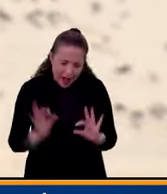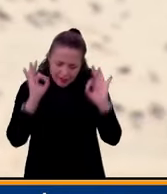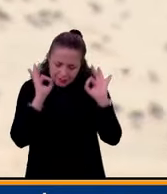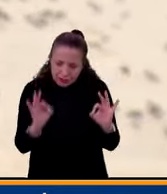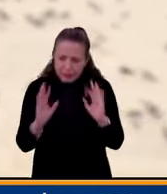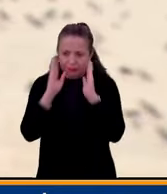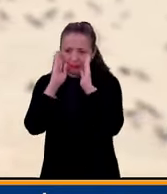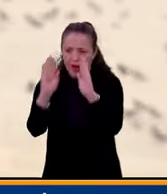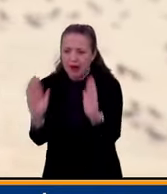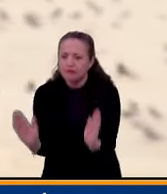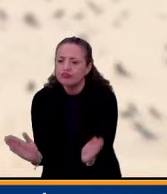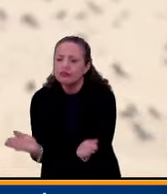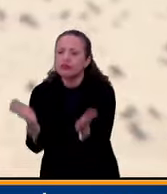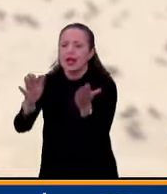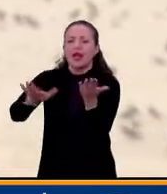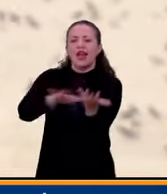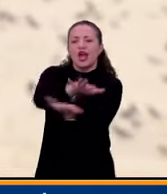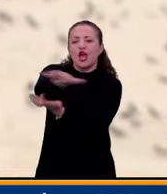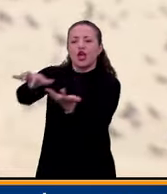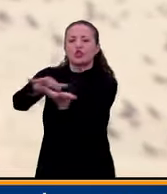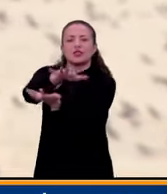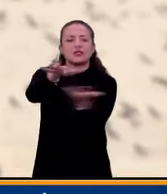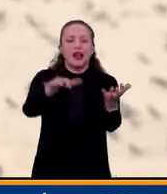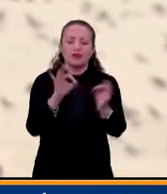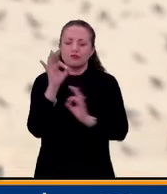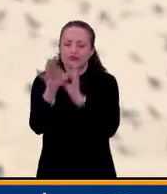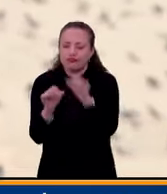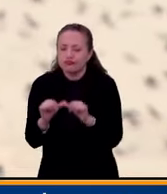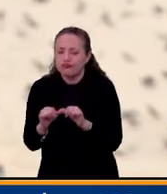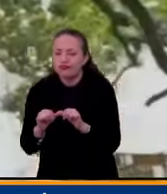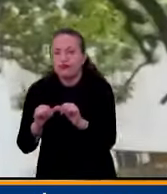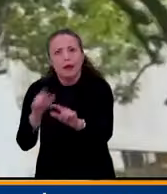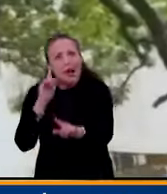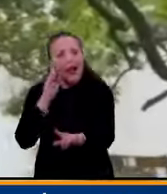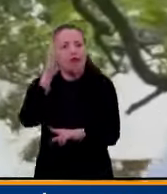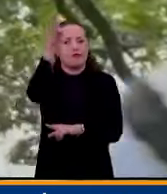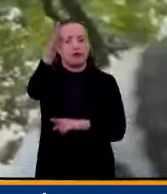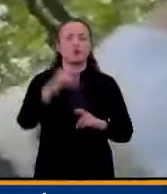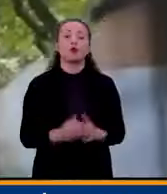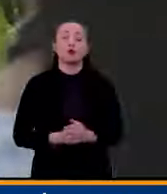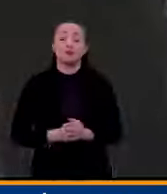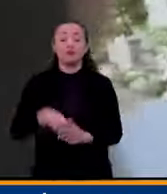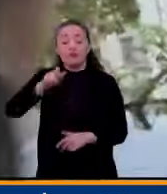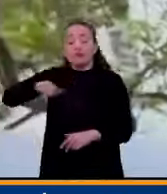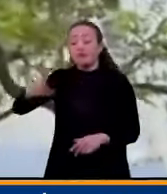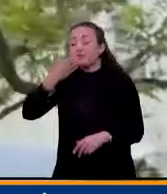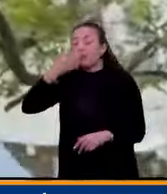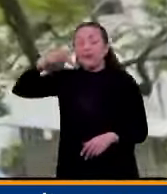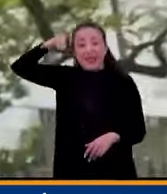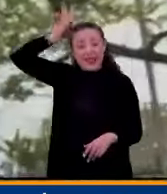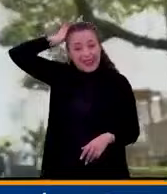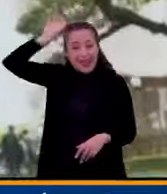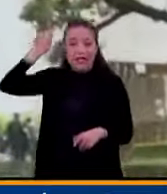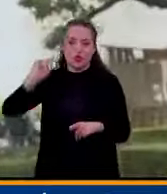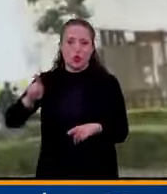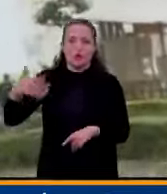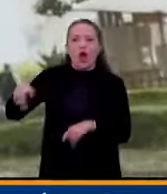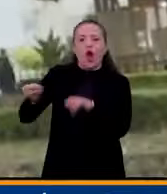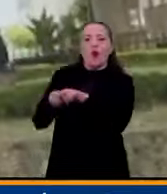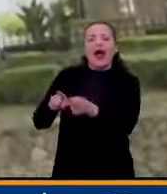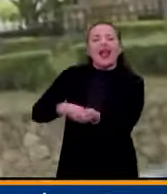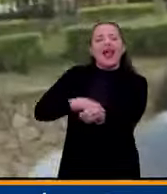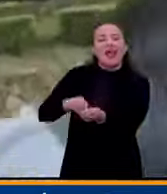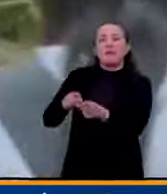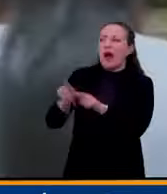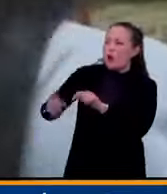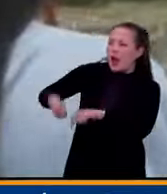conservar esos ecosistemas y preservarlos hacia el futuro. Nuestros indígenas conocidos por ser hermanos mayores le cantan al